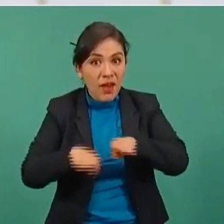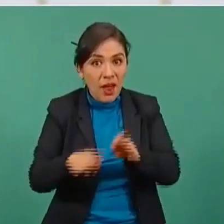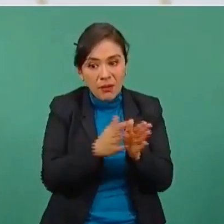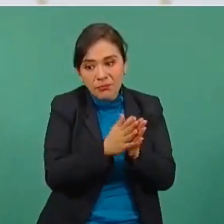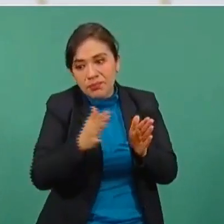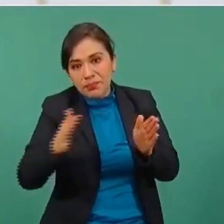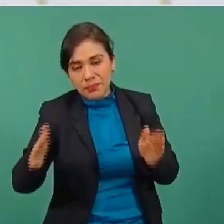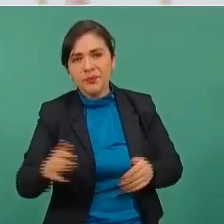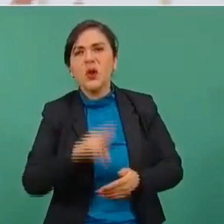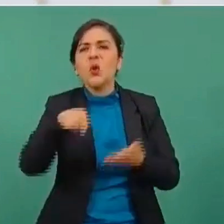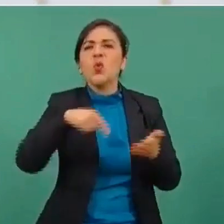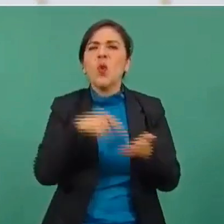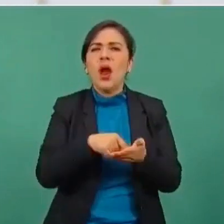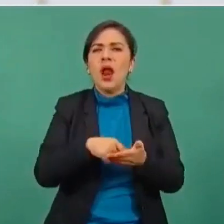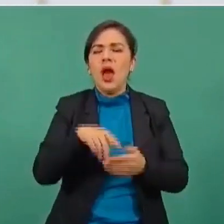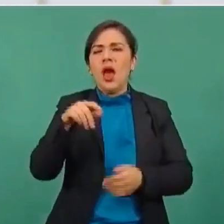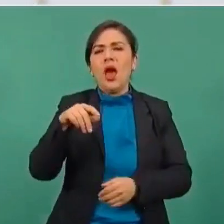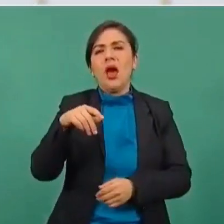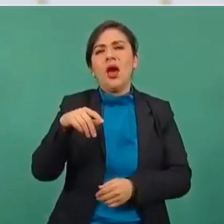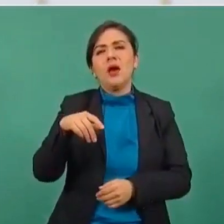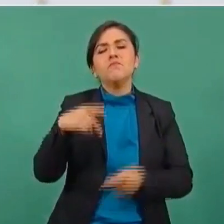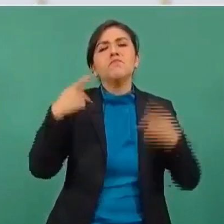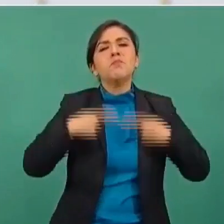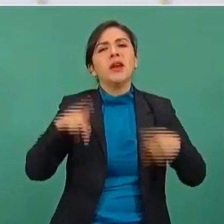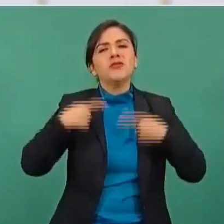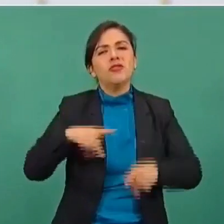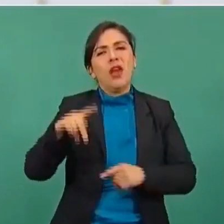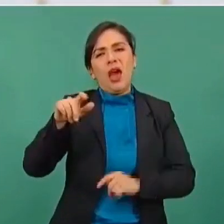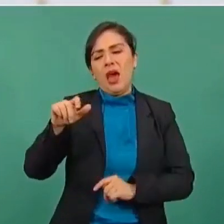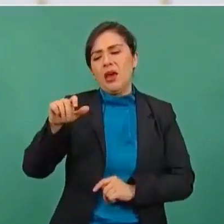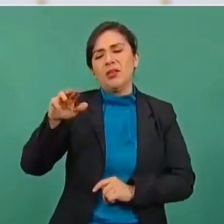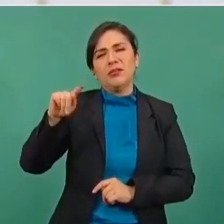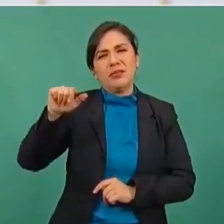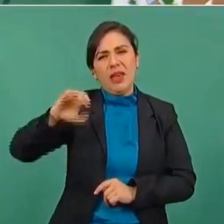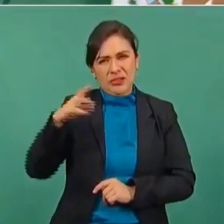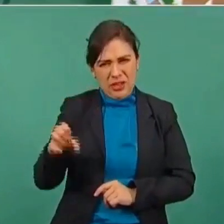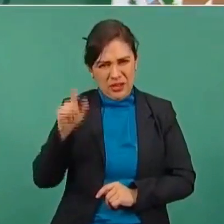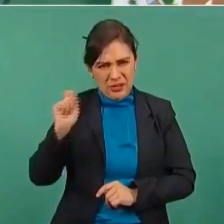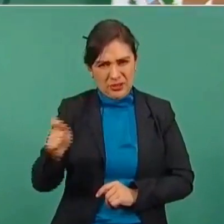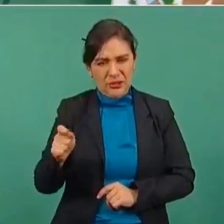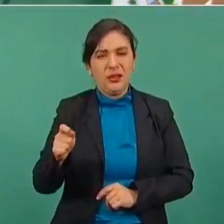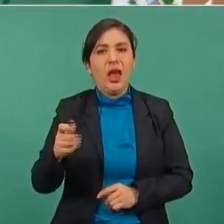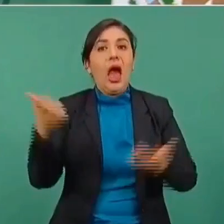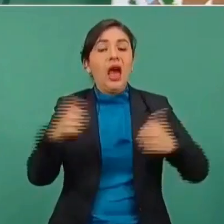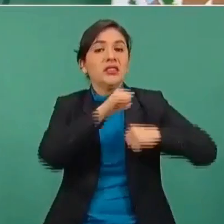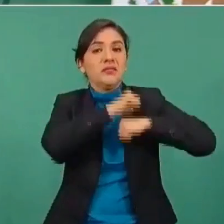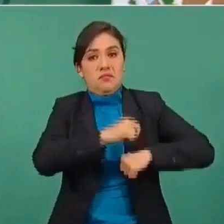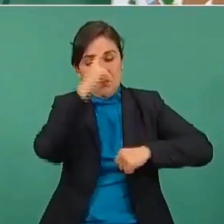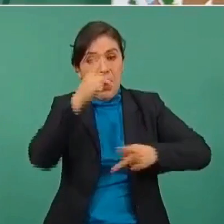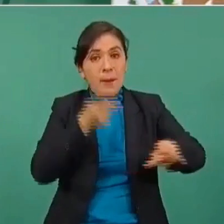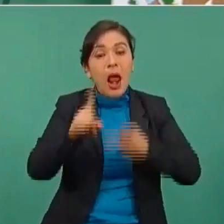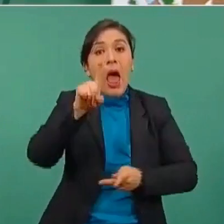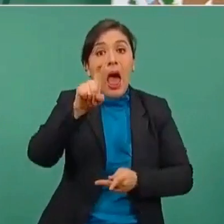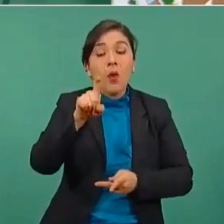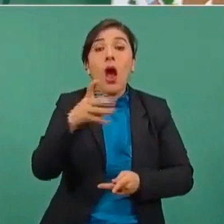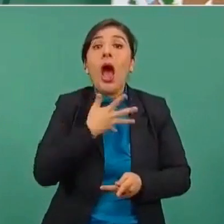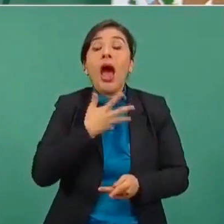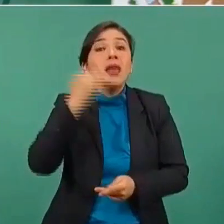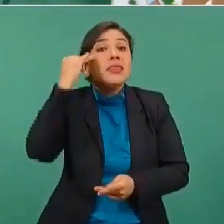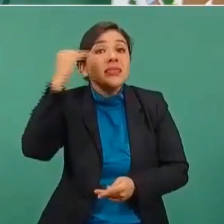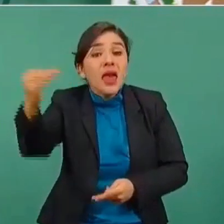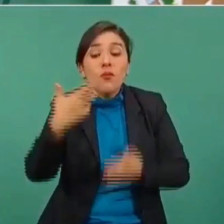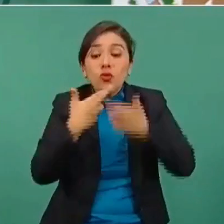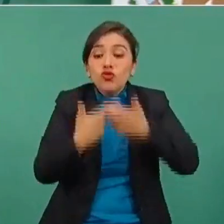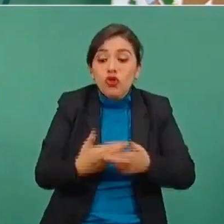Arón Mastache que está a cargo del plan hidráulico porque tenemos 27 meses nada más